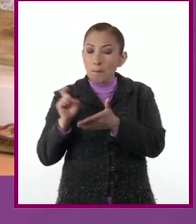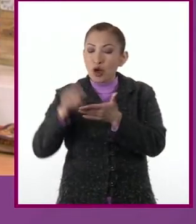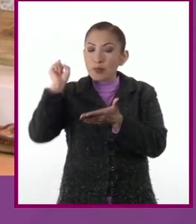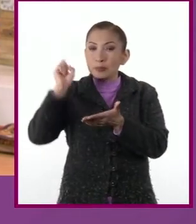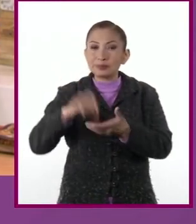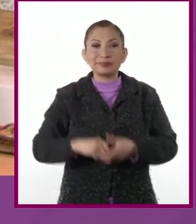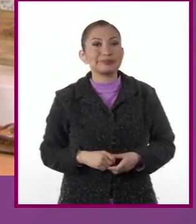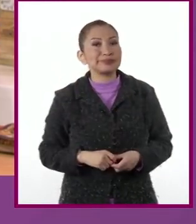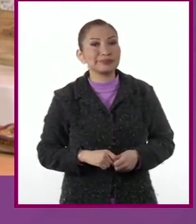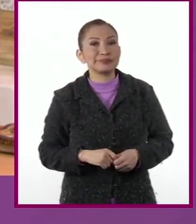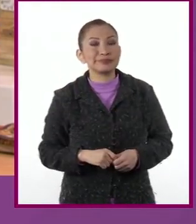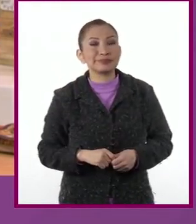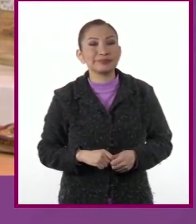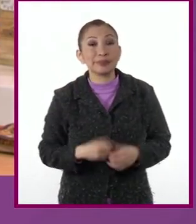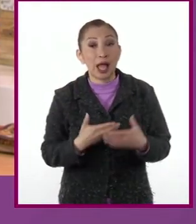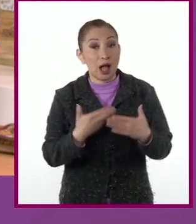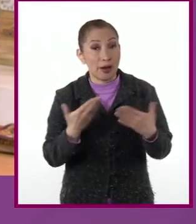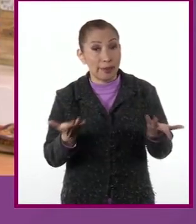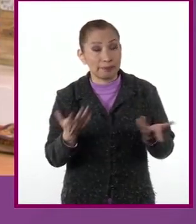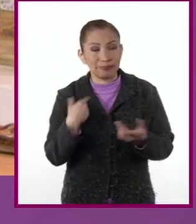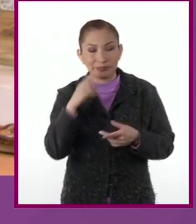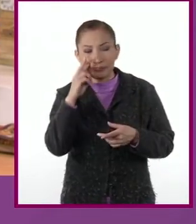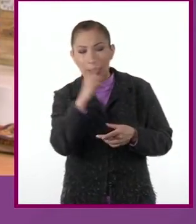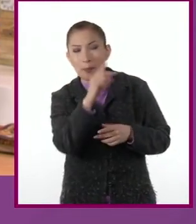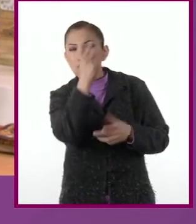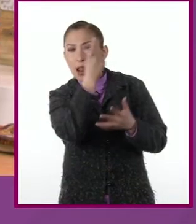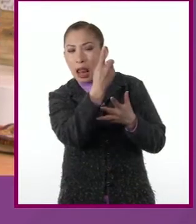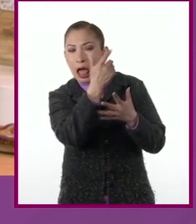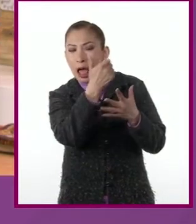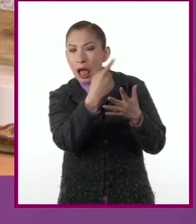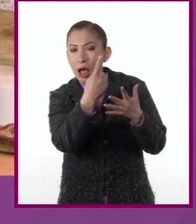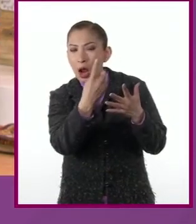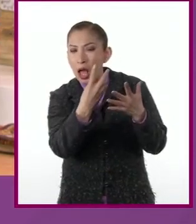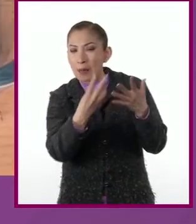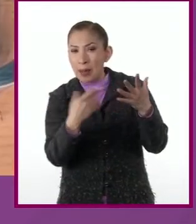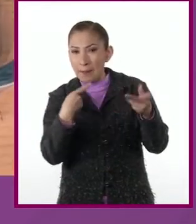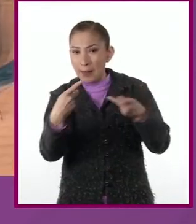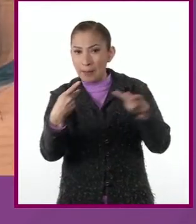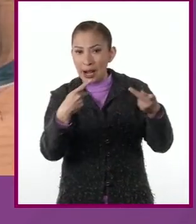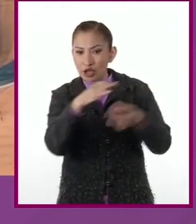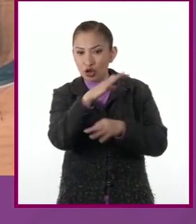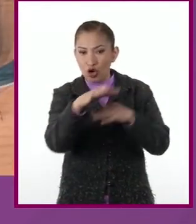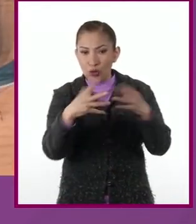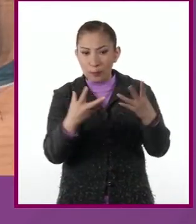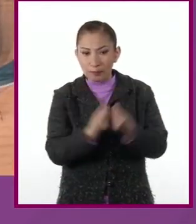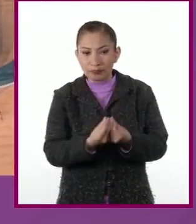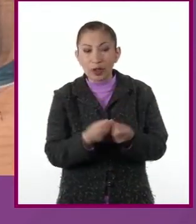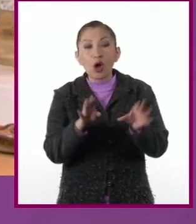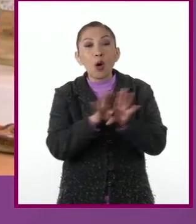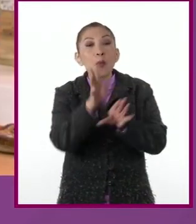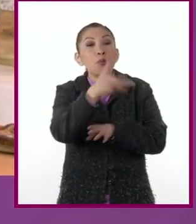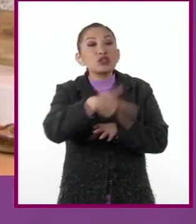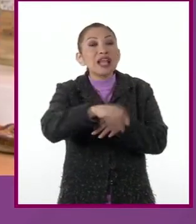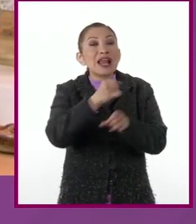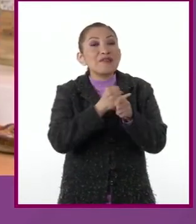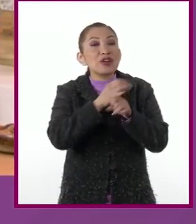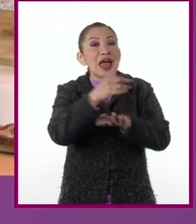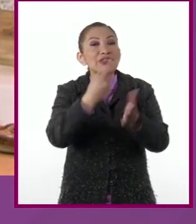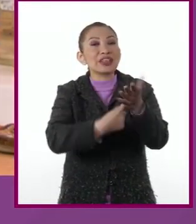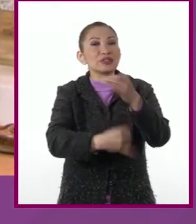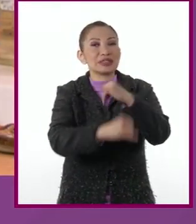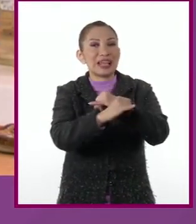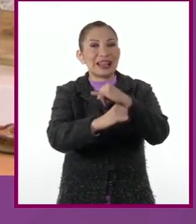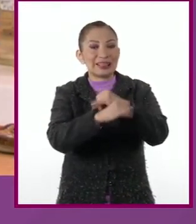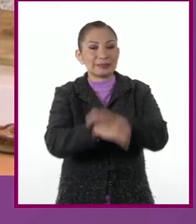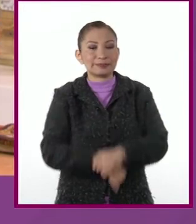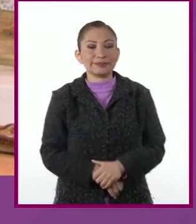clic. Ahora sí, vayamos paso por paso para hornear nuestro platillo. ¿Cómo buscar información en internet?